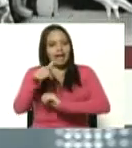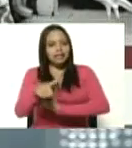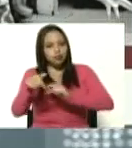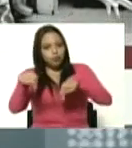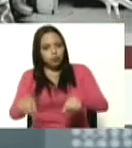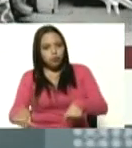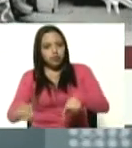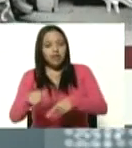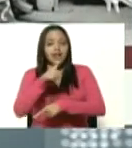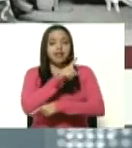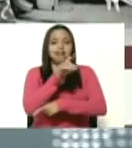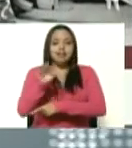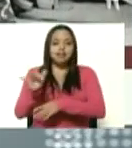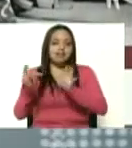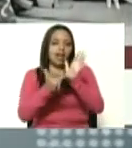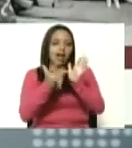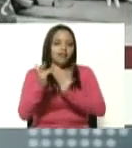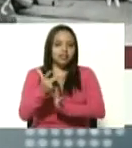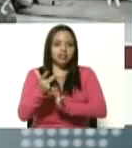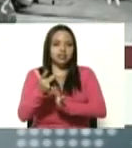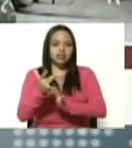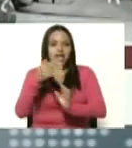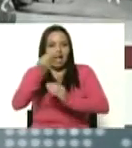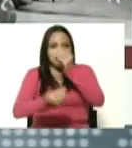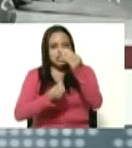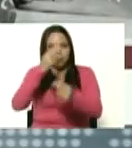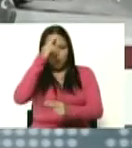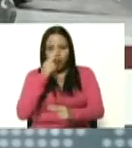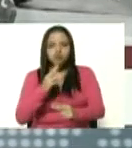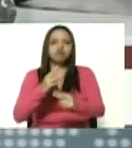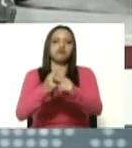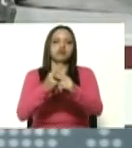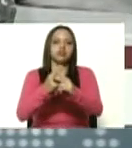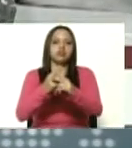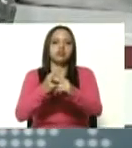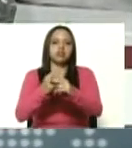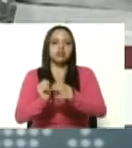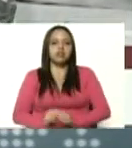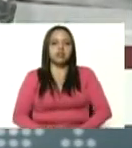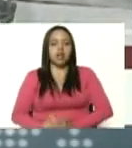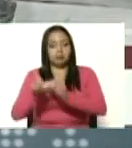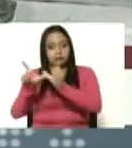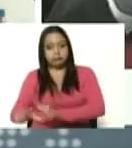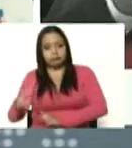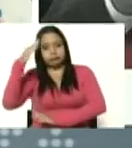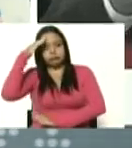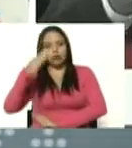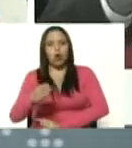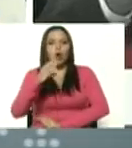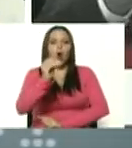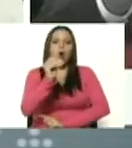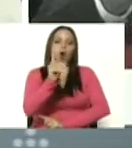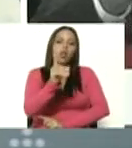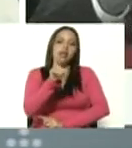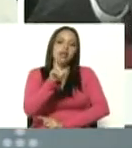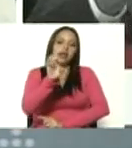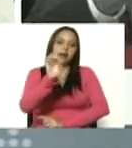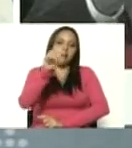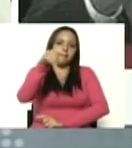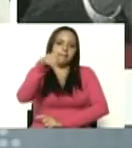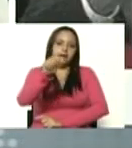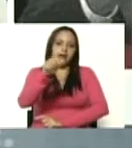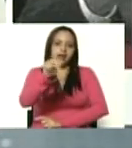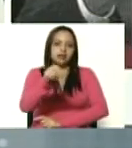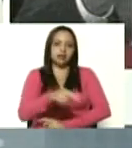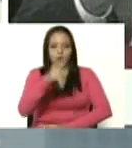hoy, 13 de abril, le rendimos homenaje al almirante Hernán Gruber Dremán. Con